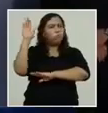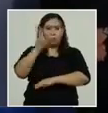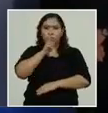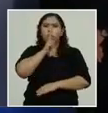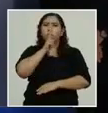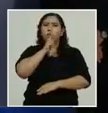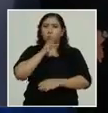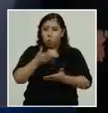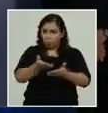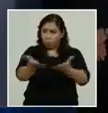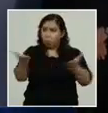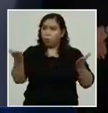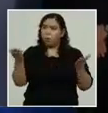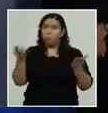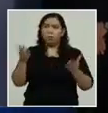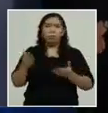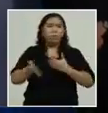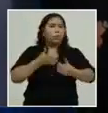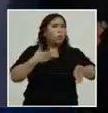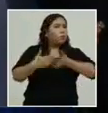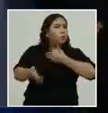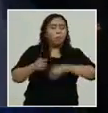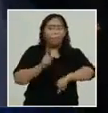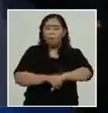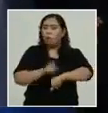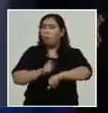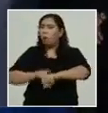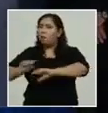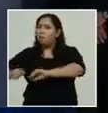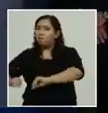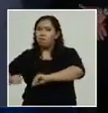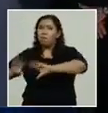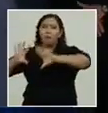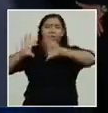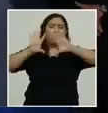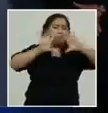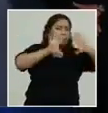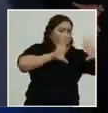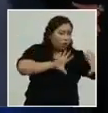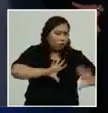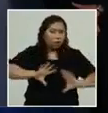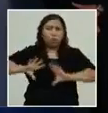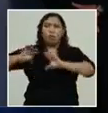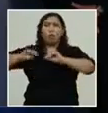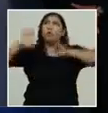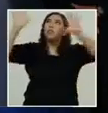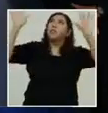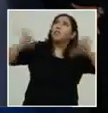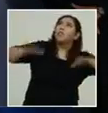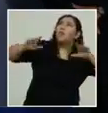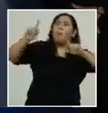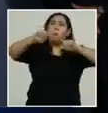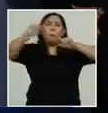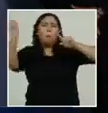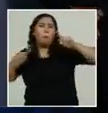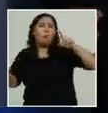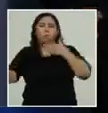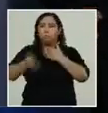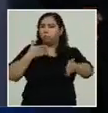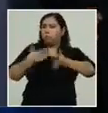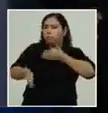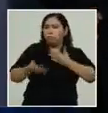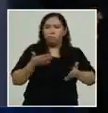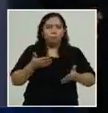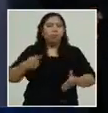que ya sea de día de noche que llueva relampague nuestra misión va a ser salvar vidas vamos a rescatar